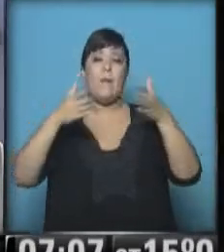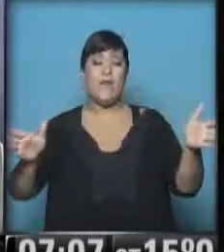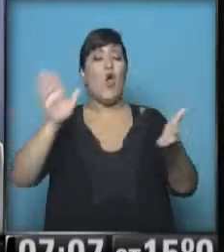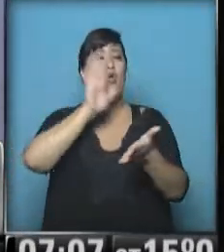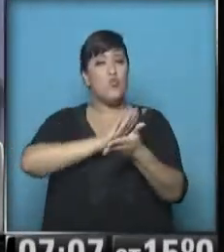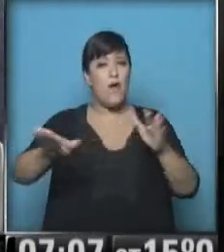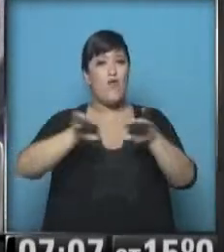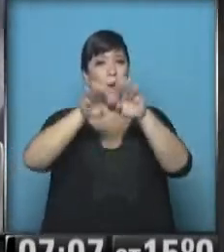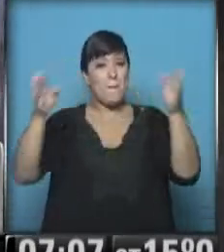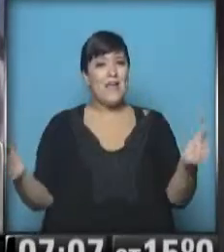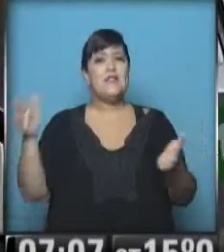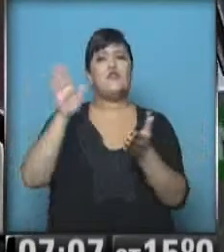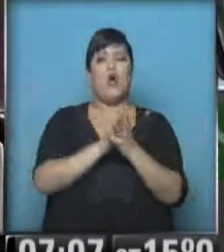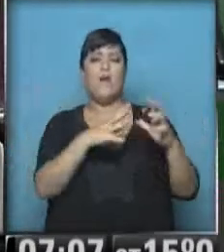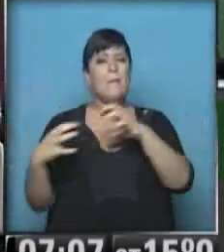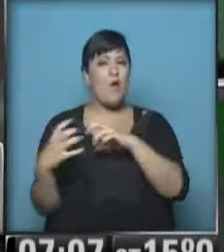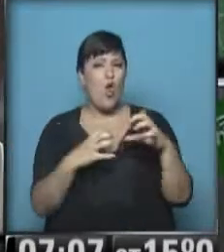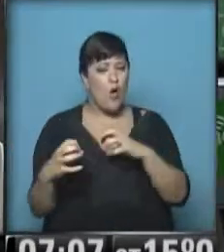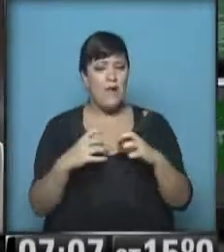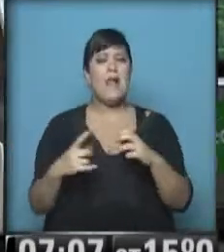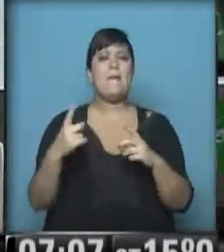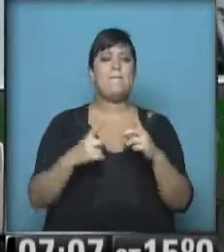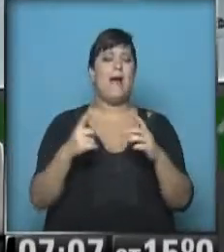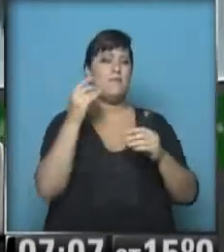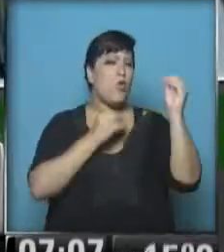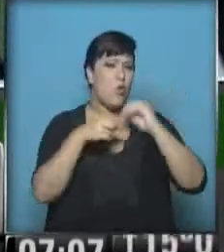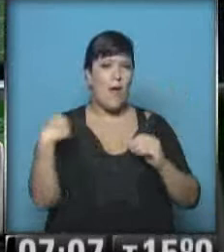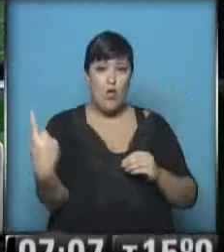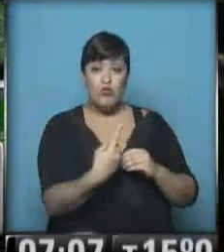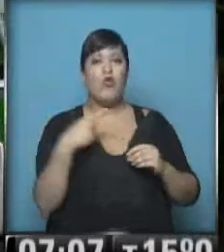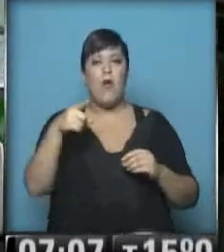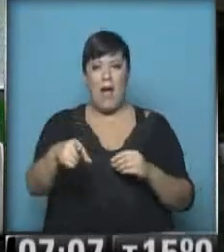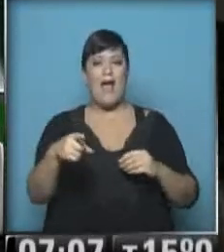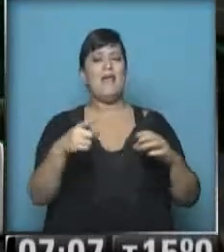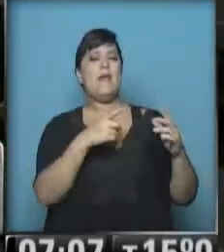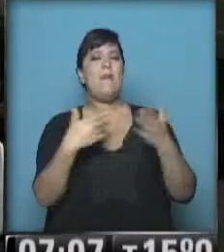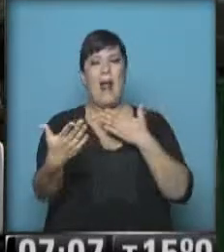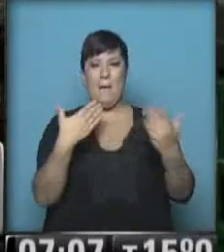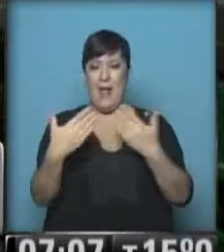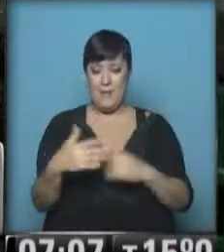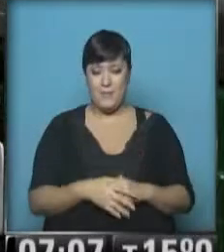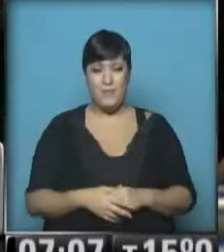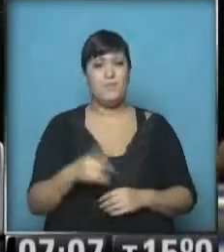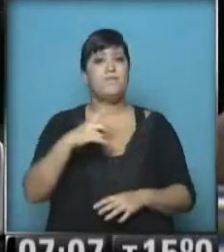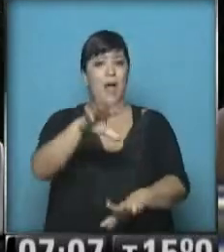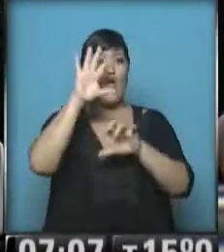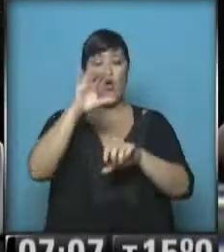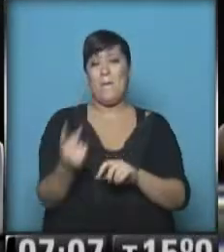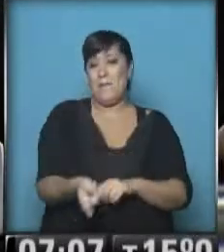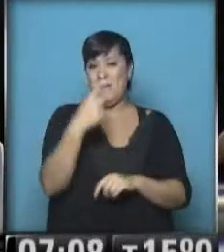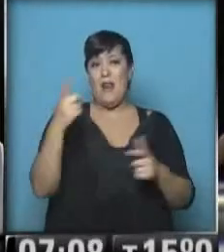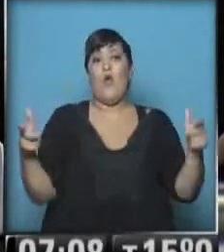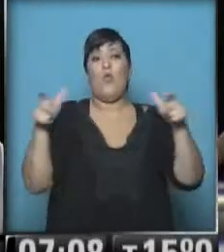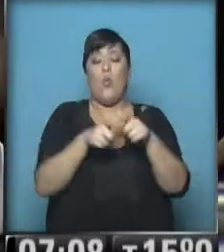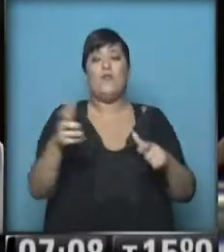algunos puntos que le preocupaban a los sindicalistas y de esta manera poder abrir una mesa de diálogo. Bueno, recordemos que el primer encuentro con las